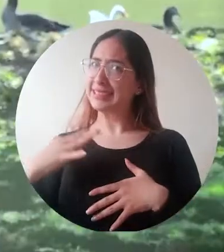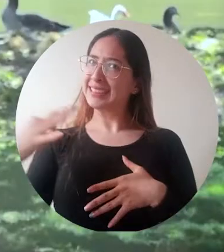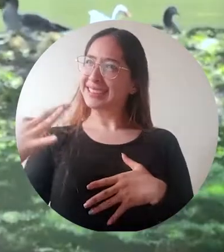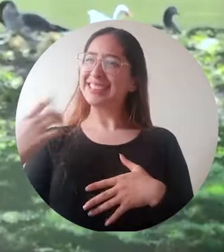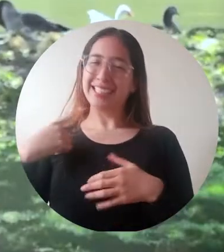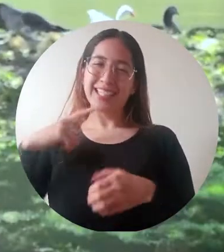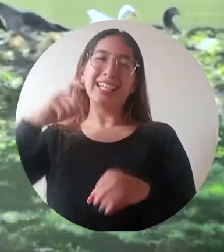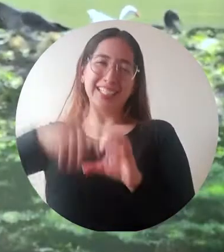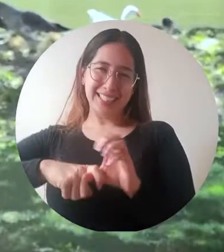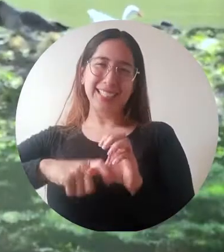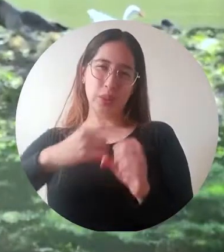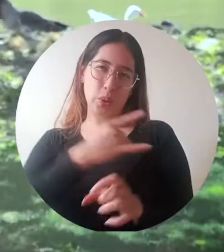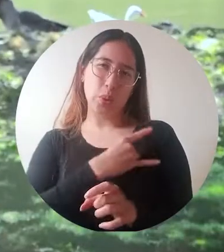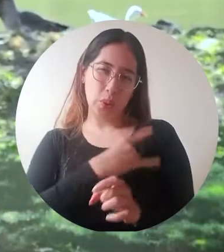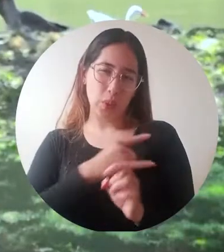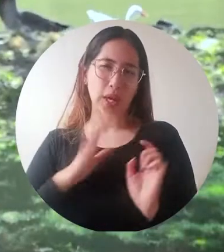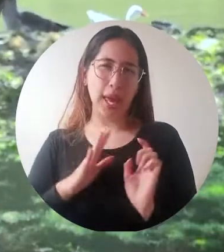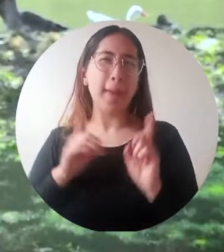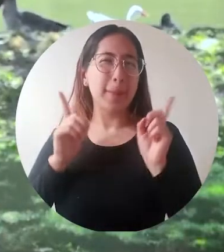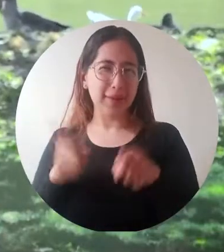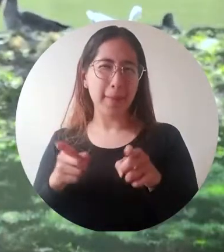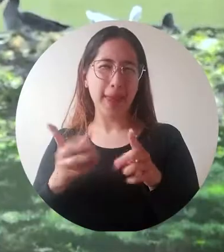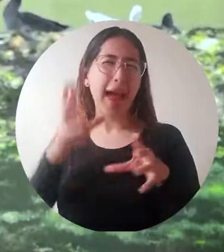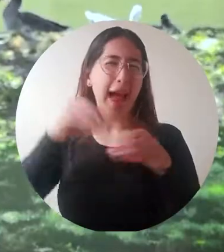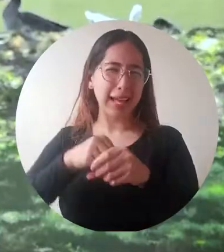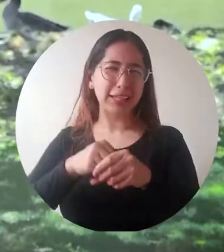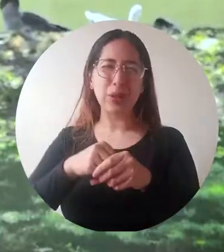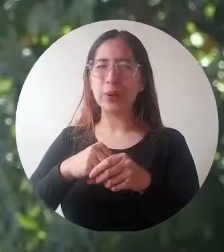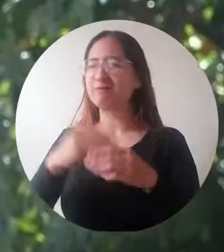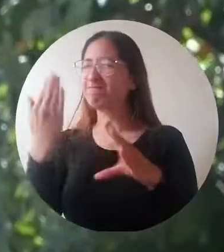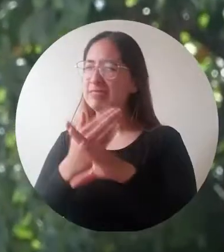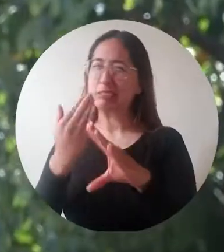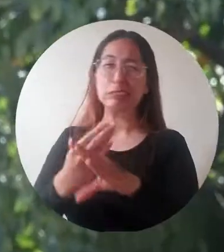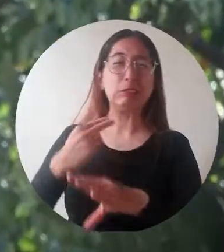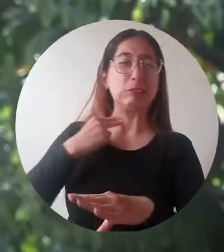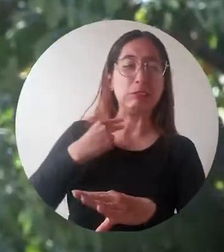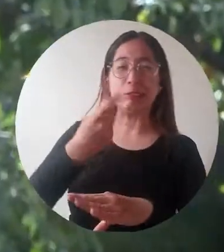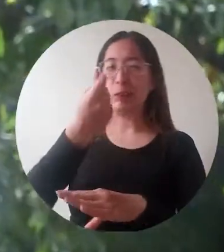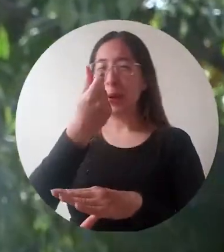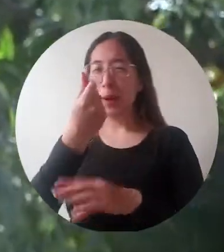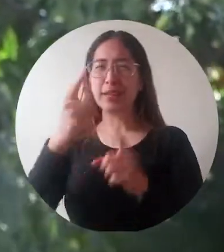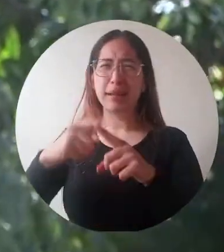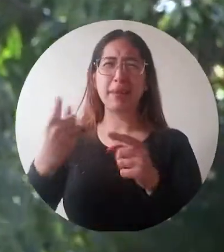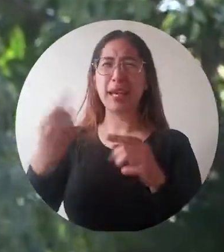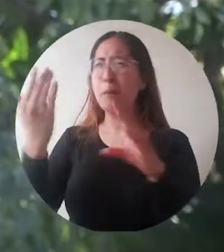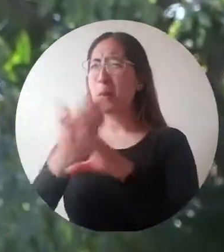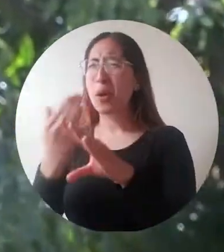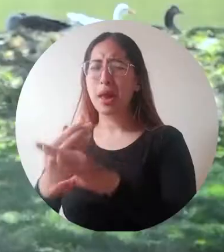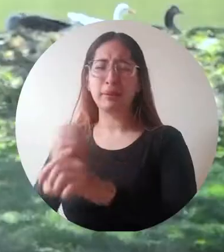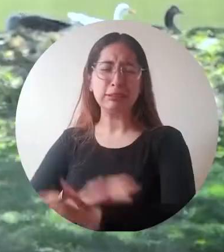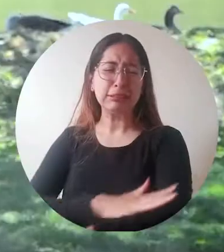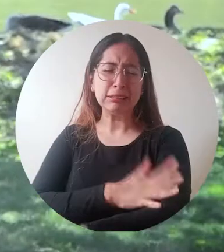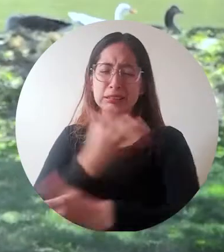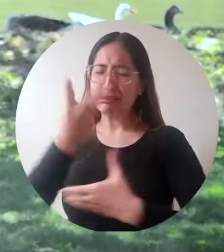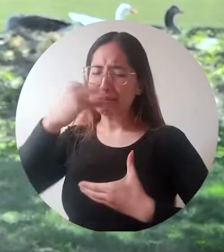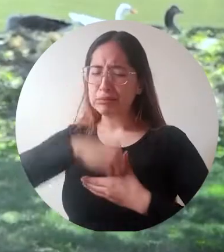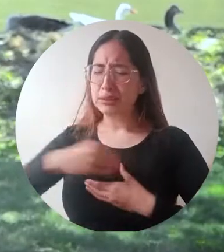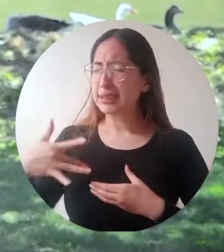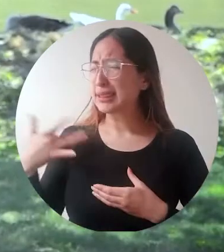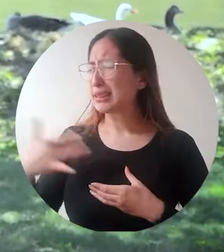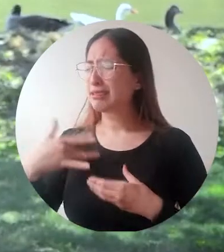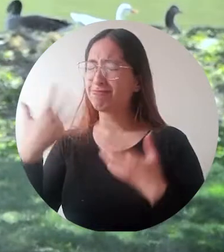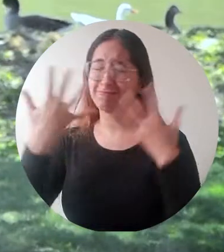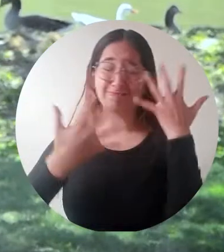a la vez, pues, con muchas dificultades, sobre todo económicas y emocionales, llegué buscando la